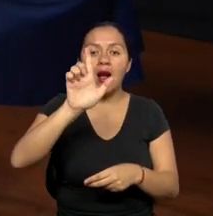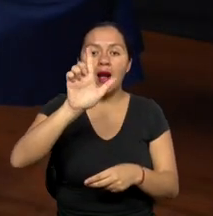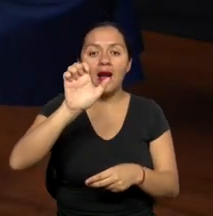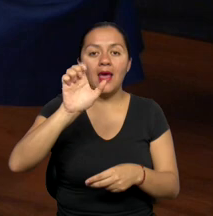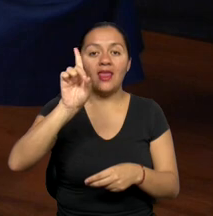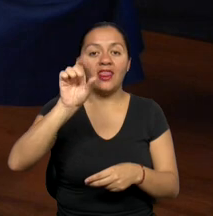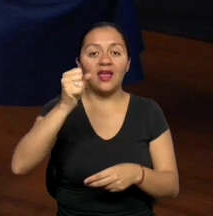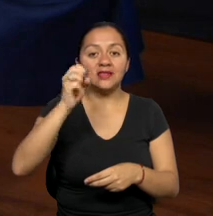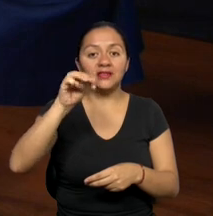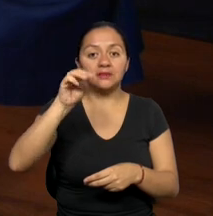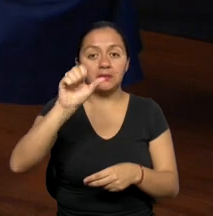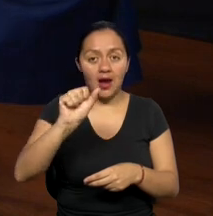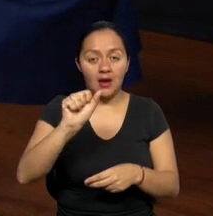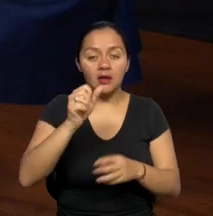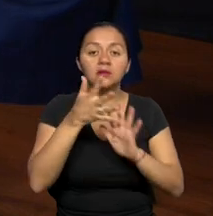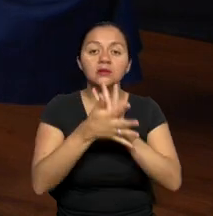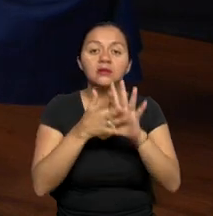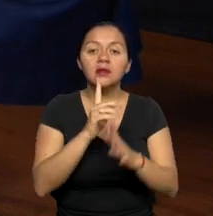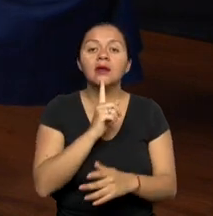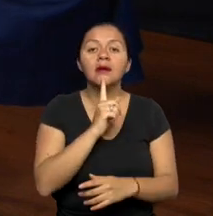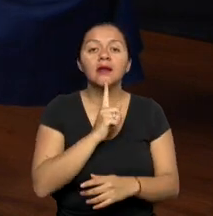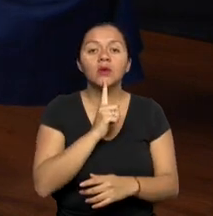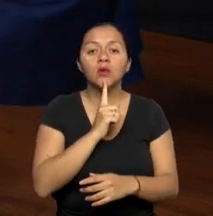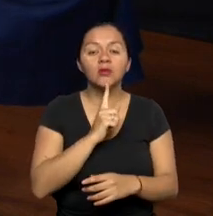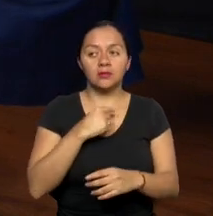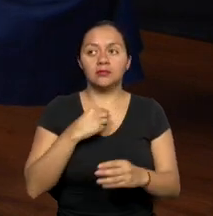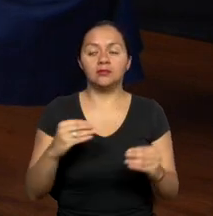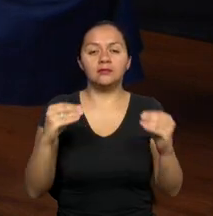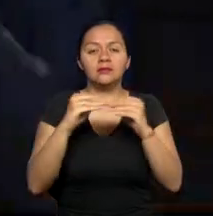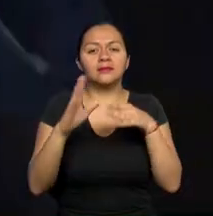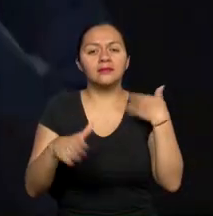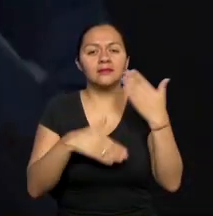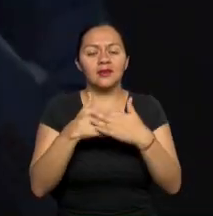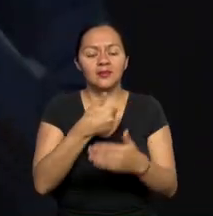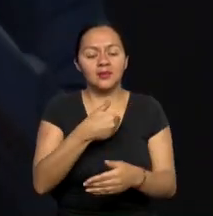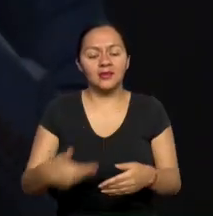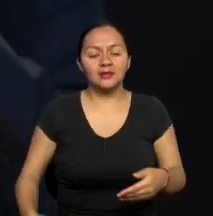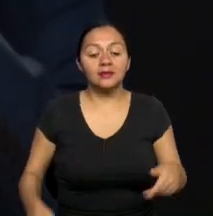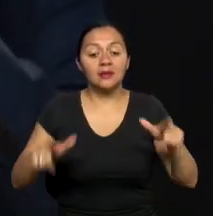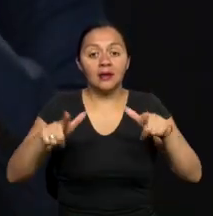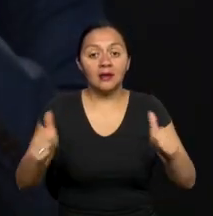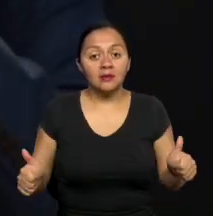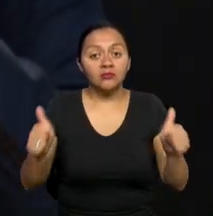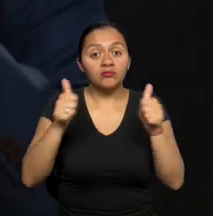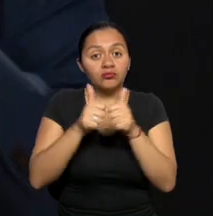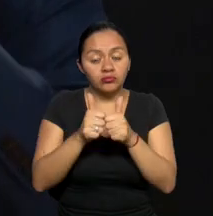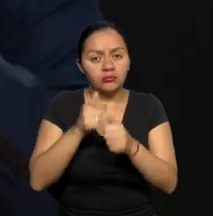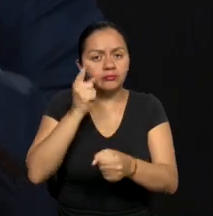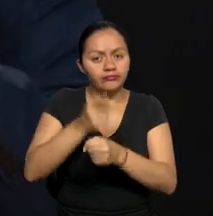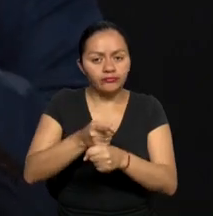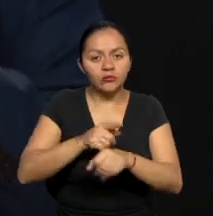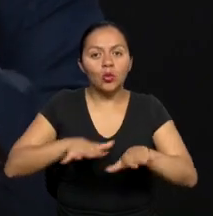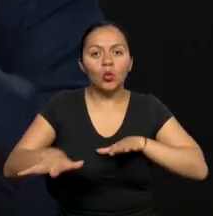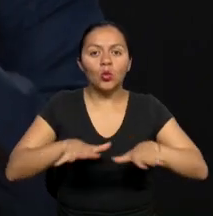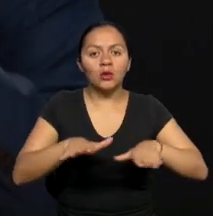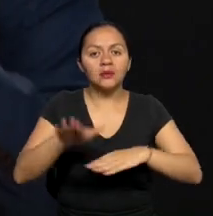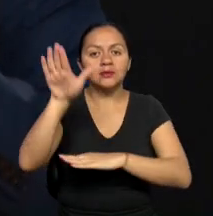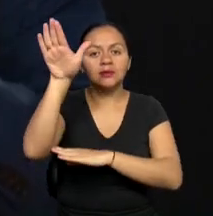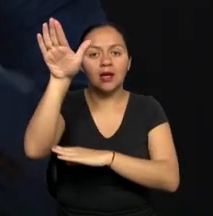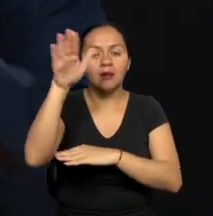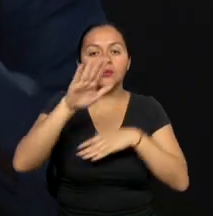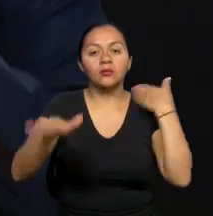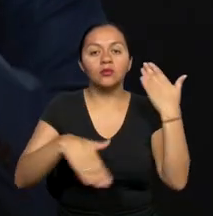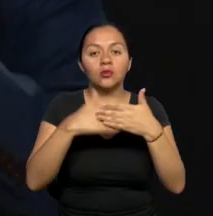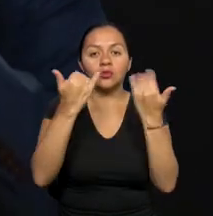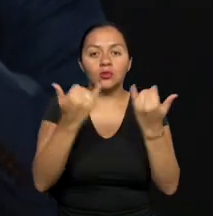que es el licenciado Lenín Moreno Garcés, es repotenciar completamente las actividades que viene realizando el SECAP desde hace 51 años.